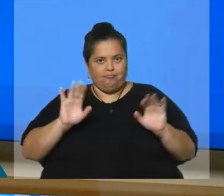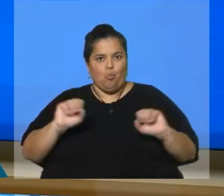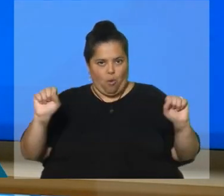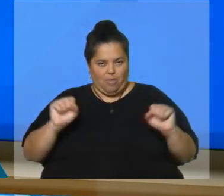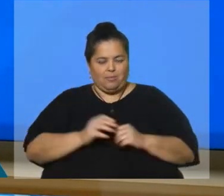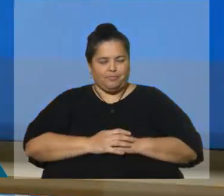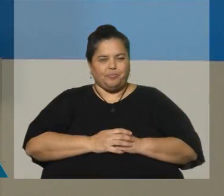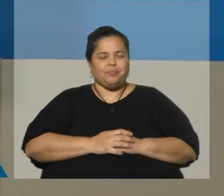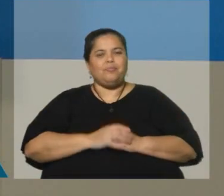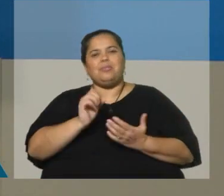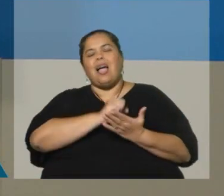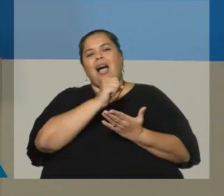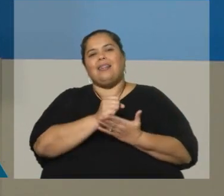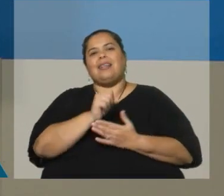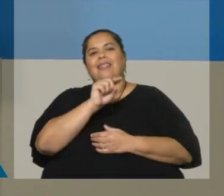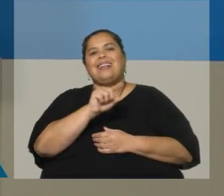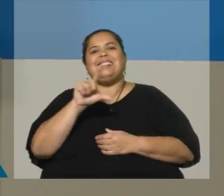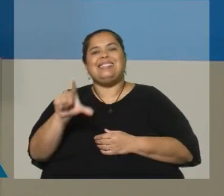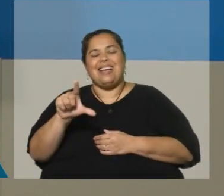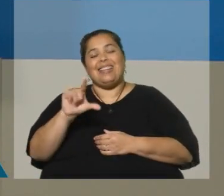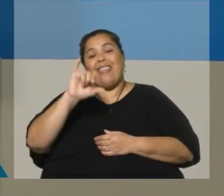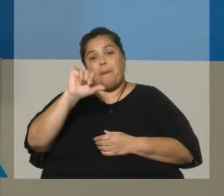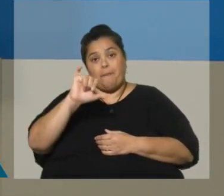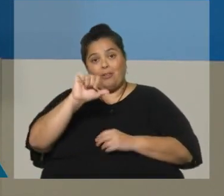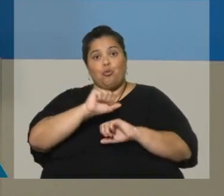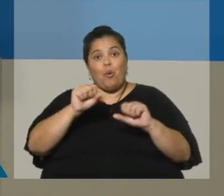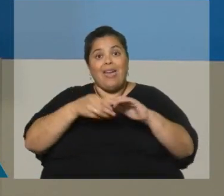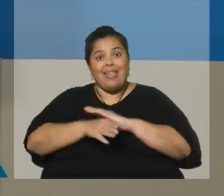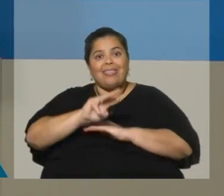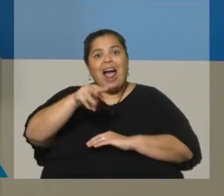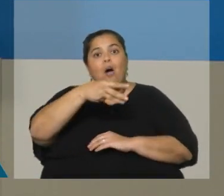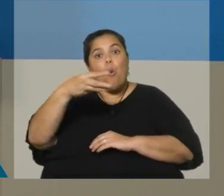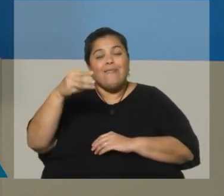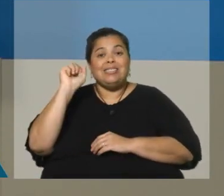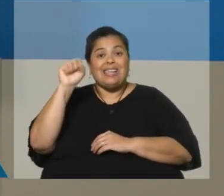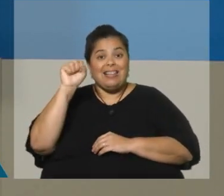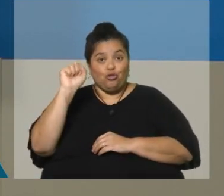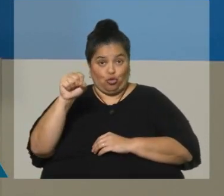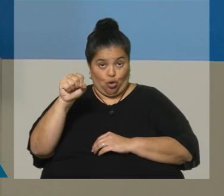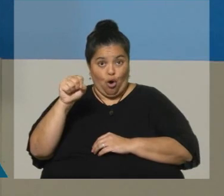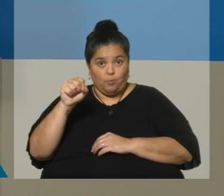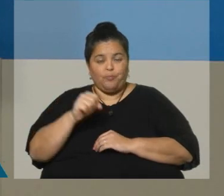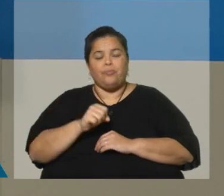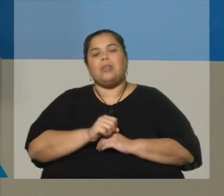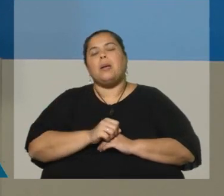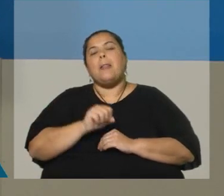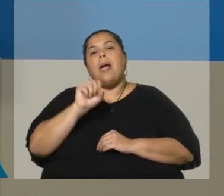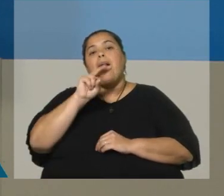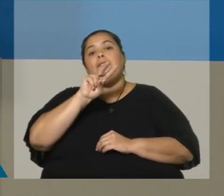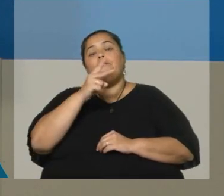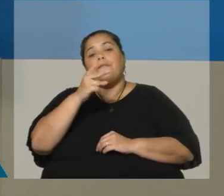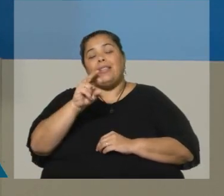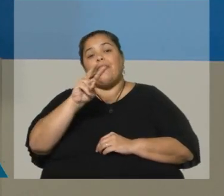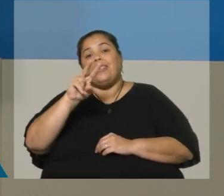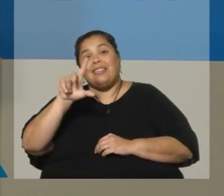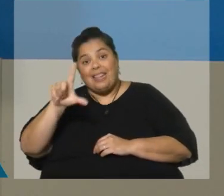Hasta el 17 de mayo podemos responder el censo a través de la página censo2023.uy. Así que invito a los televidentes a que ingresen allí. Es muy